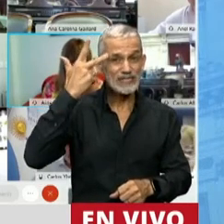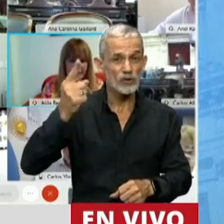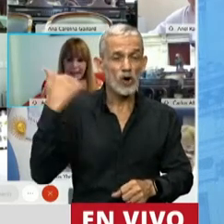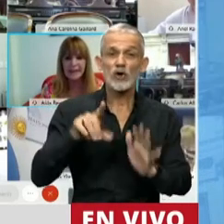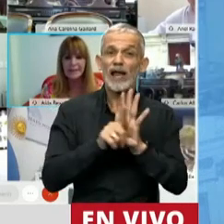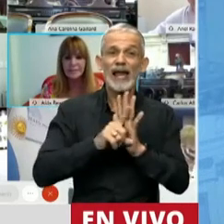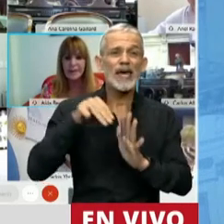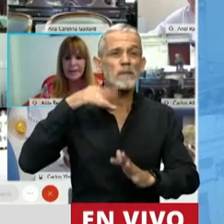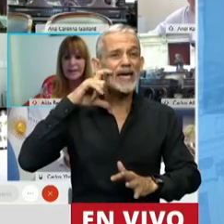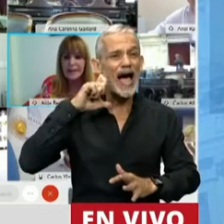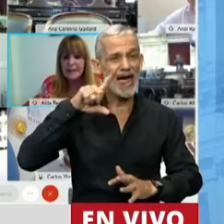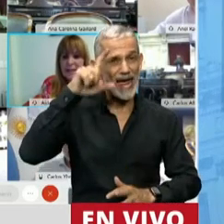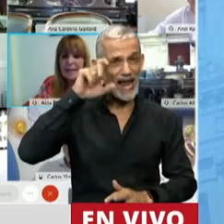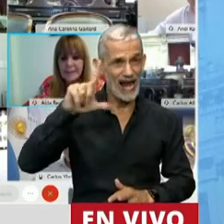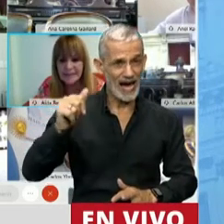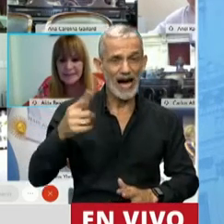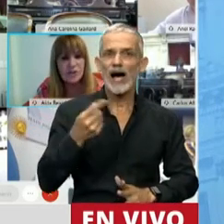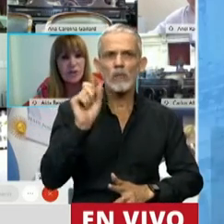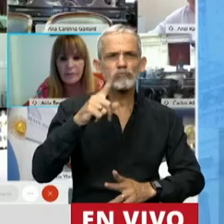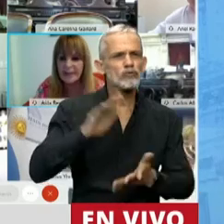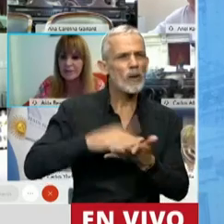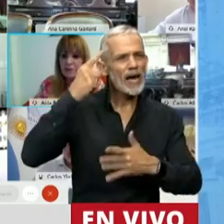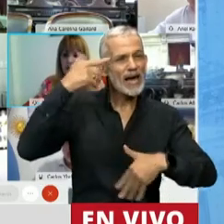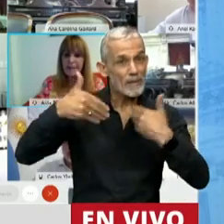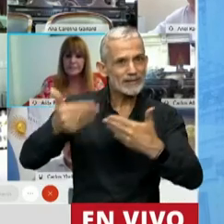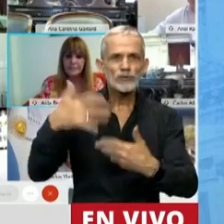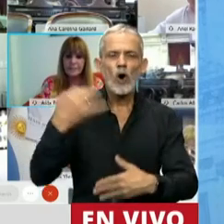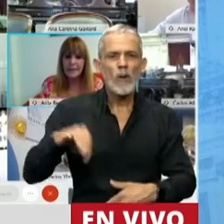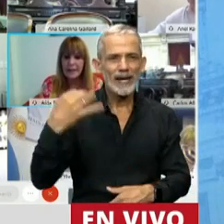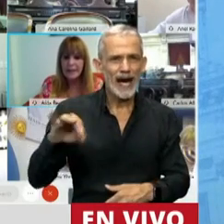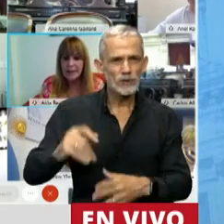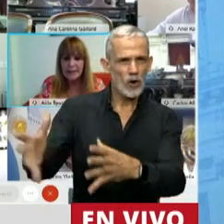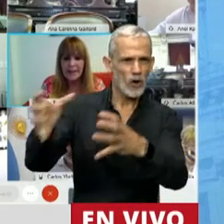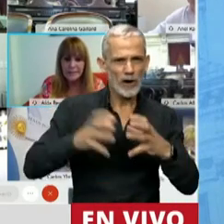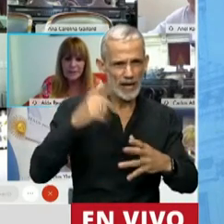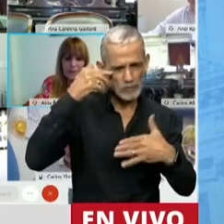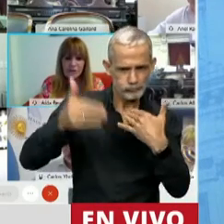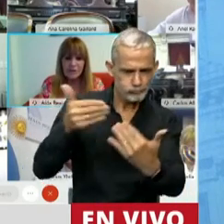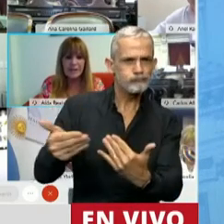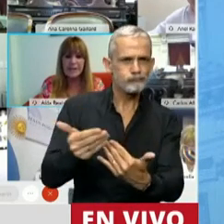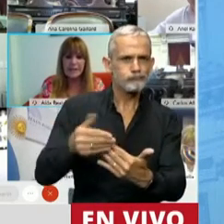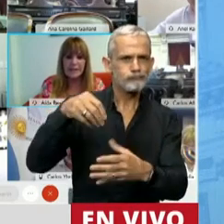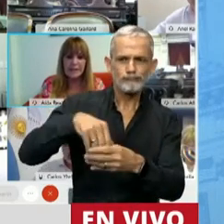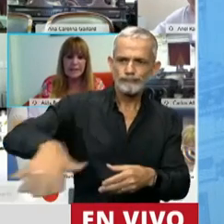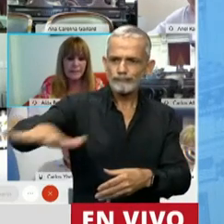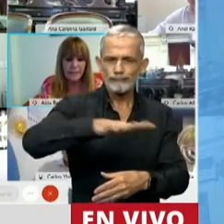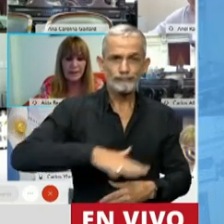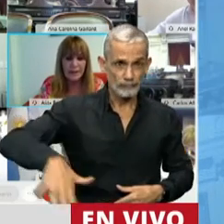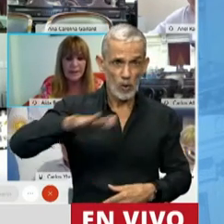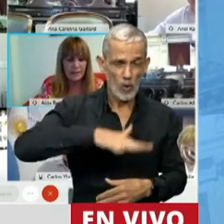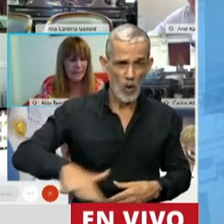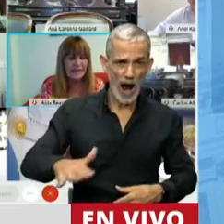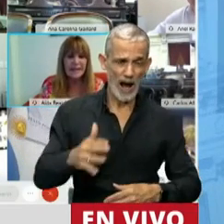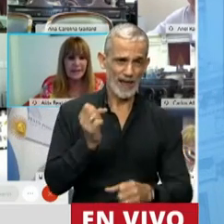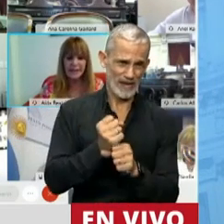la ley Micaela, que es de capacitación obligatoria en ámbitos, en